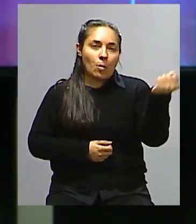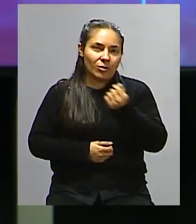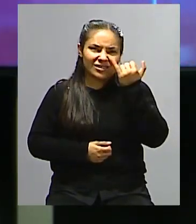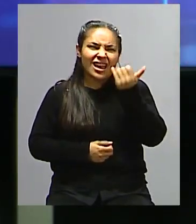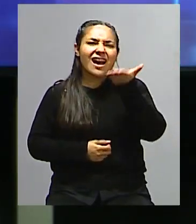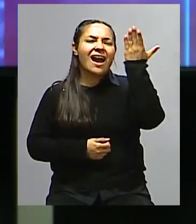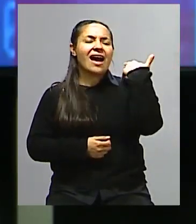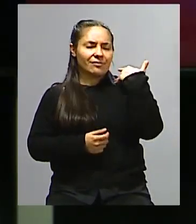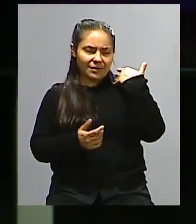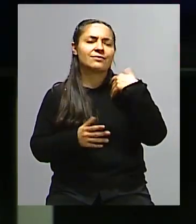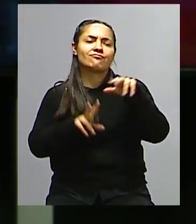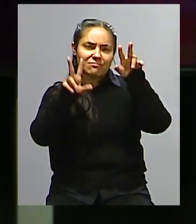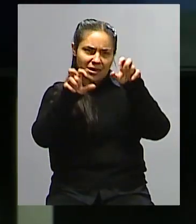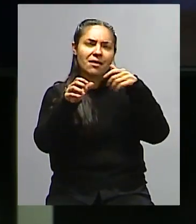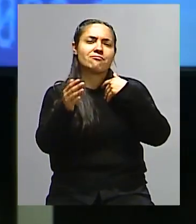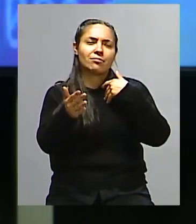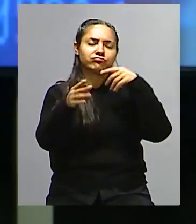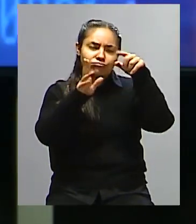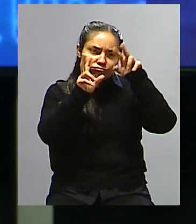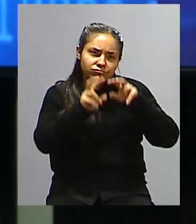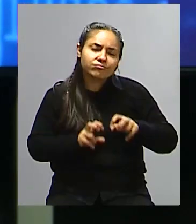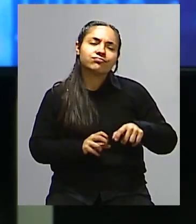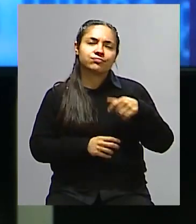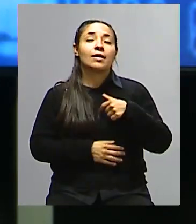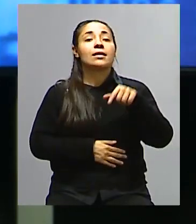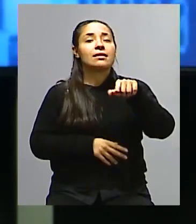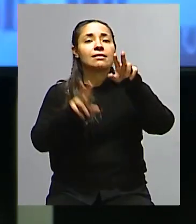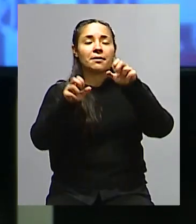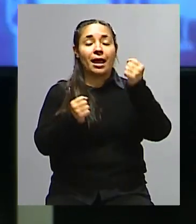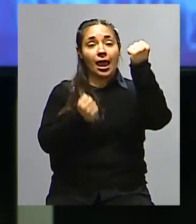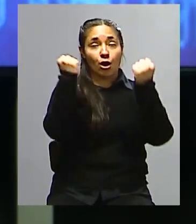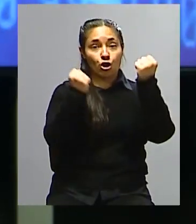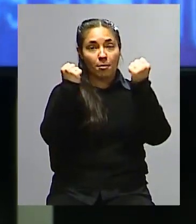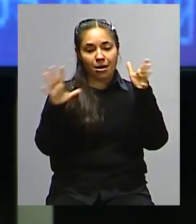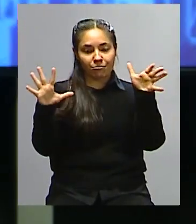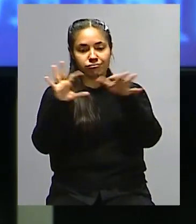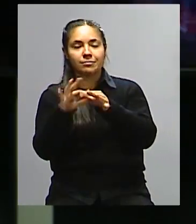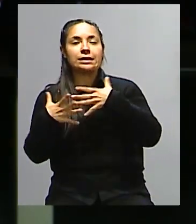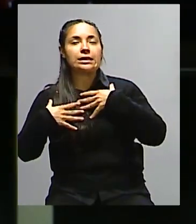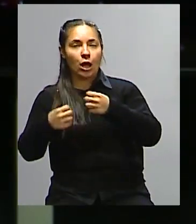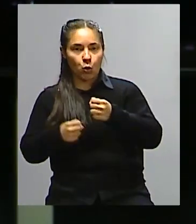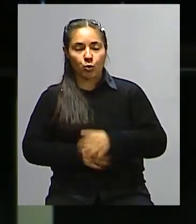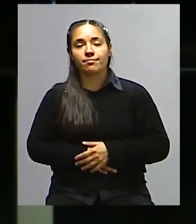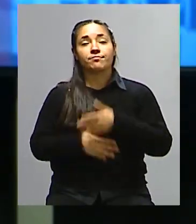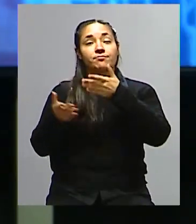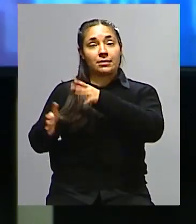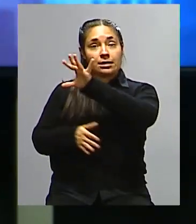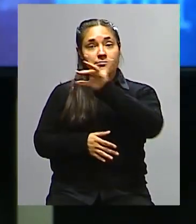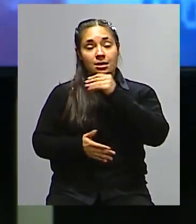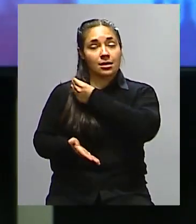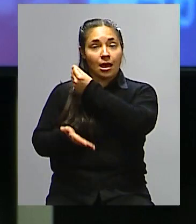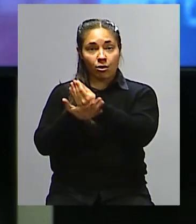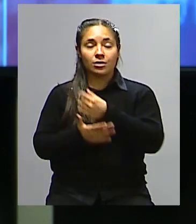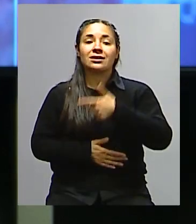esbozado en otras ediciones, en otro programa anteriormente, hablamos de economía y salud y para eso nuestro invitado de hoy